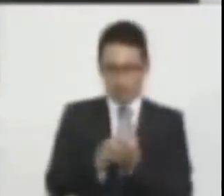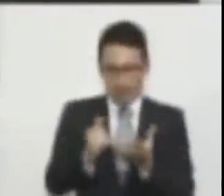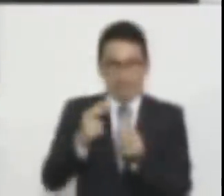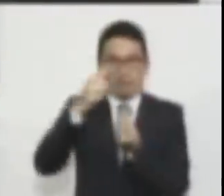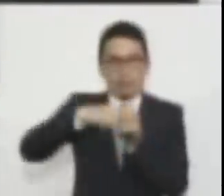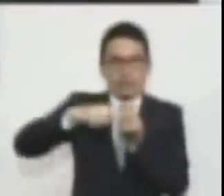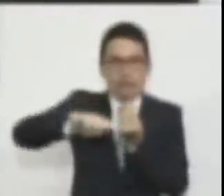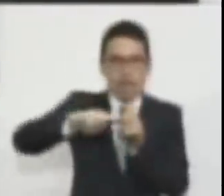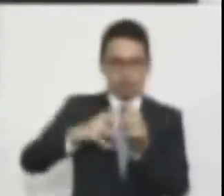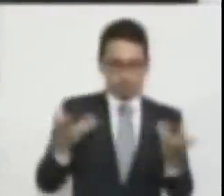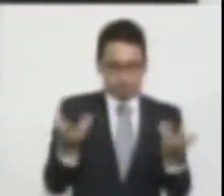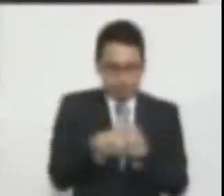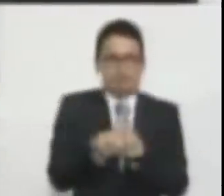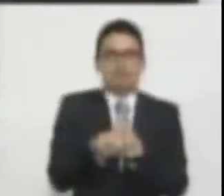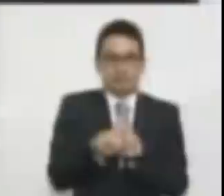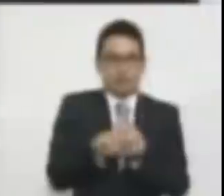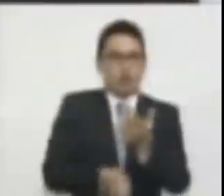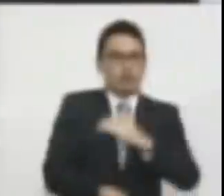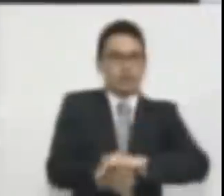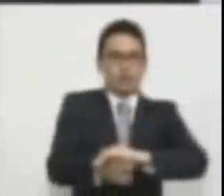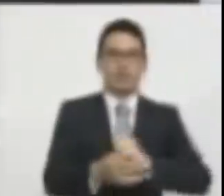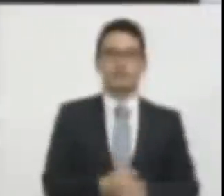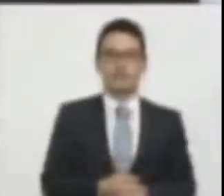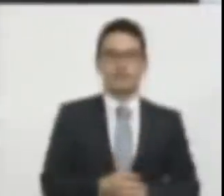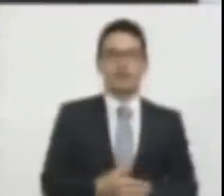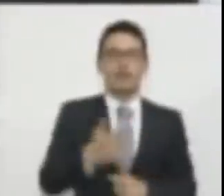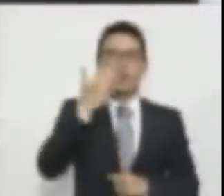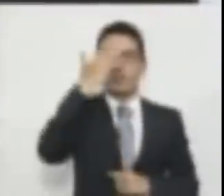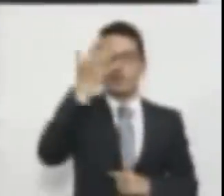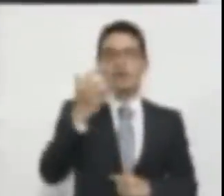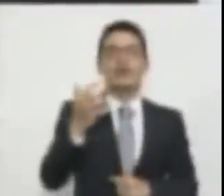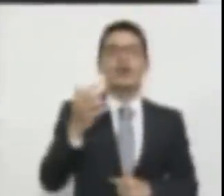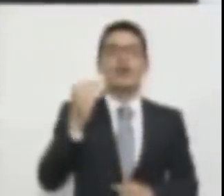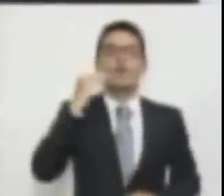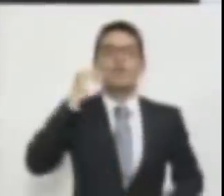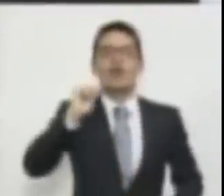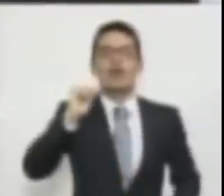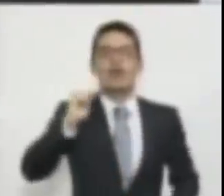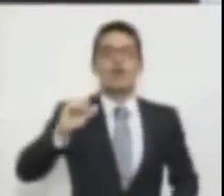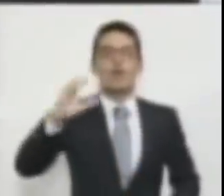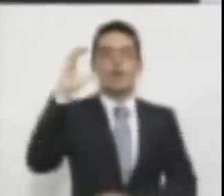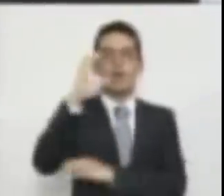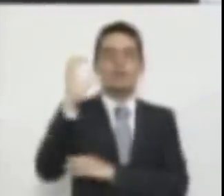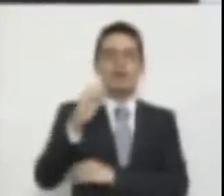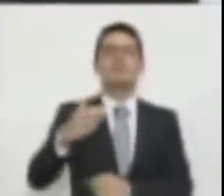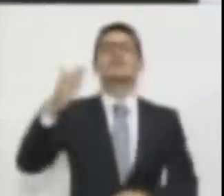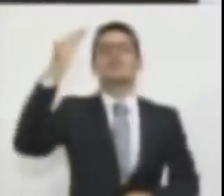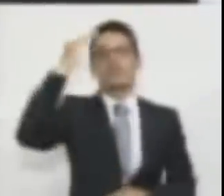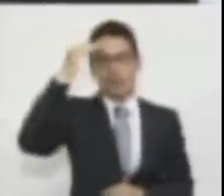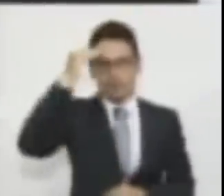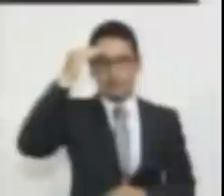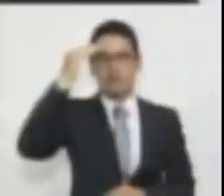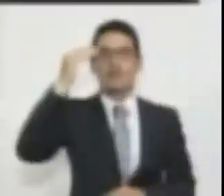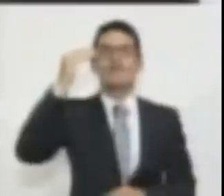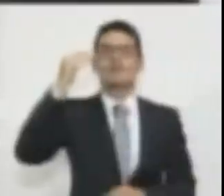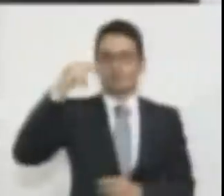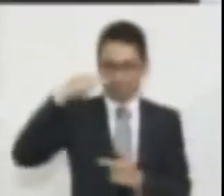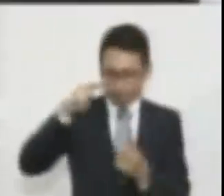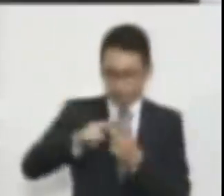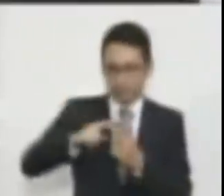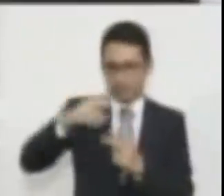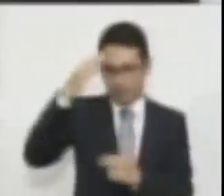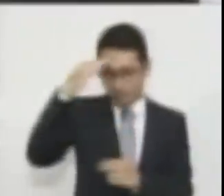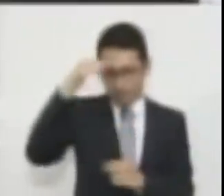en fin porque la mujer colombiana sabe y conoce que en este